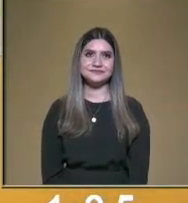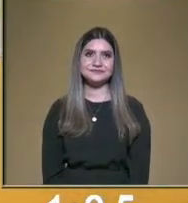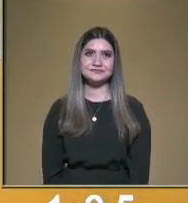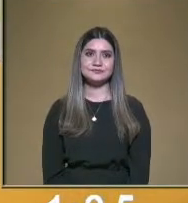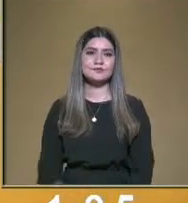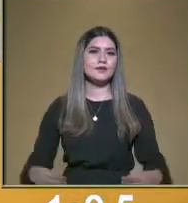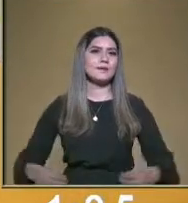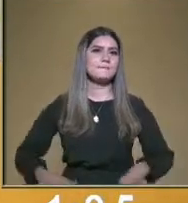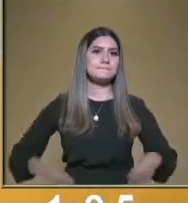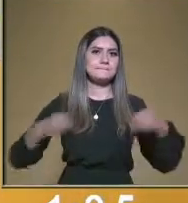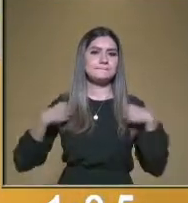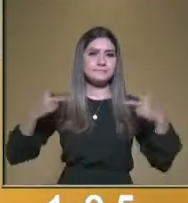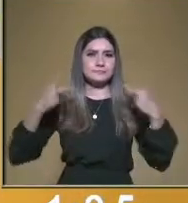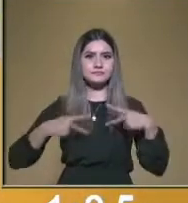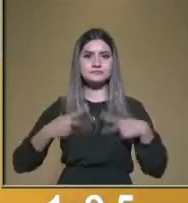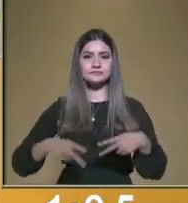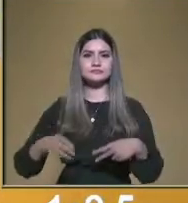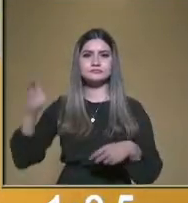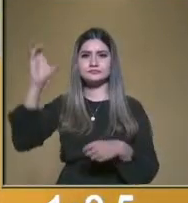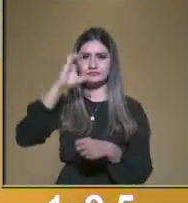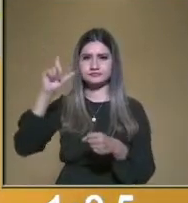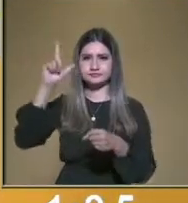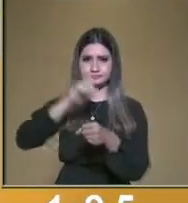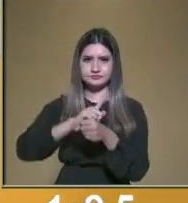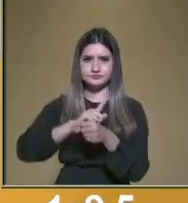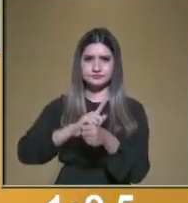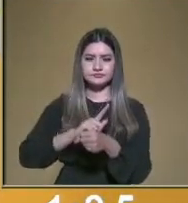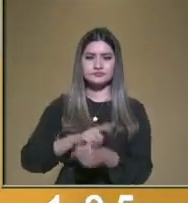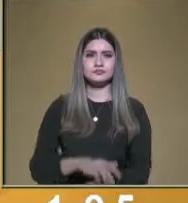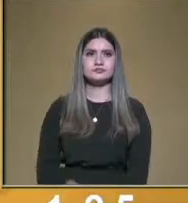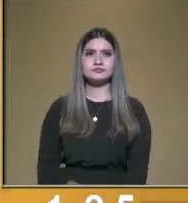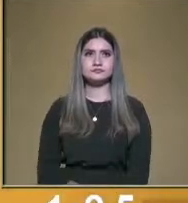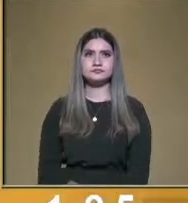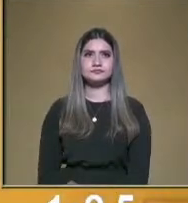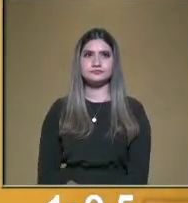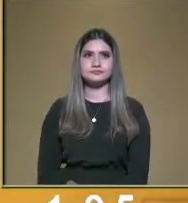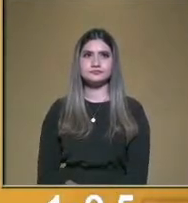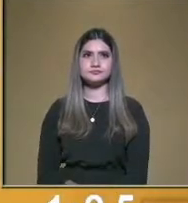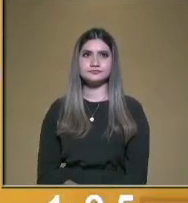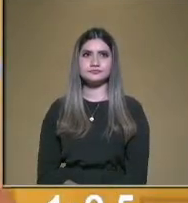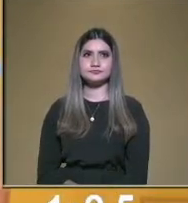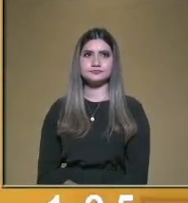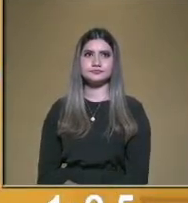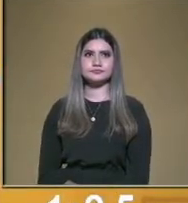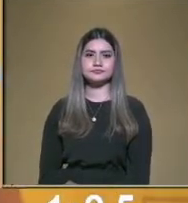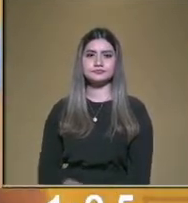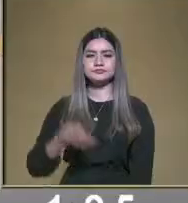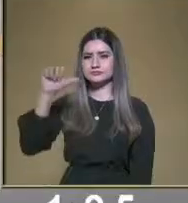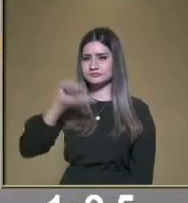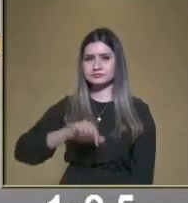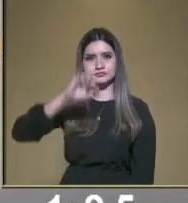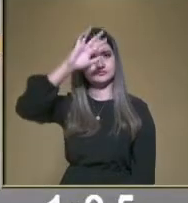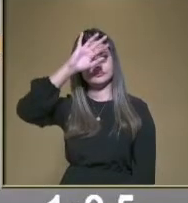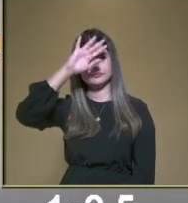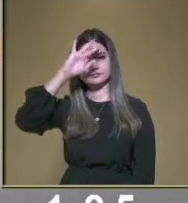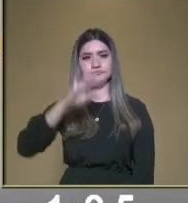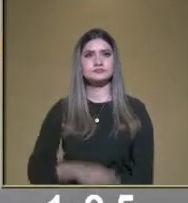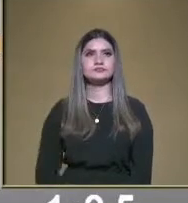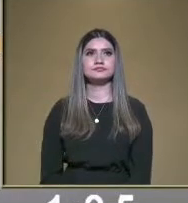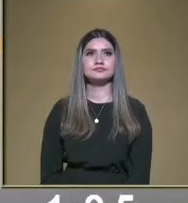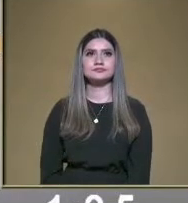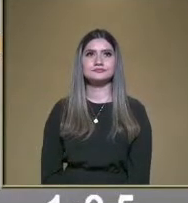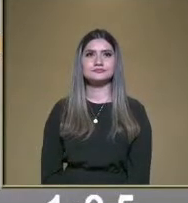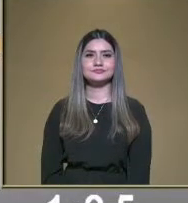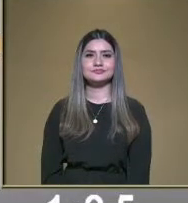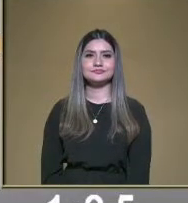comunidades migrantes aquí, bueno, ya sentadas en el municipio de Monterrey. Exacto, maestro. Tira y abrícate.